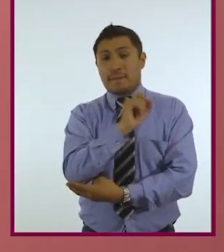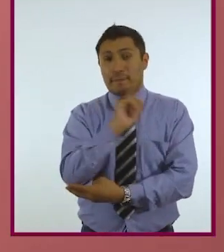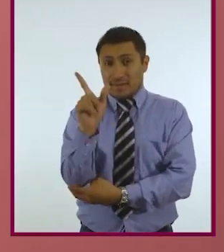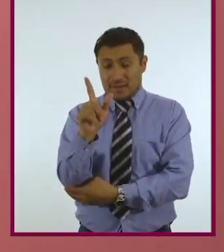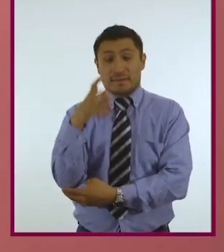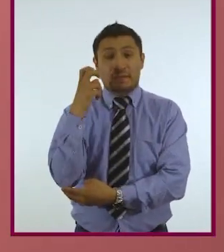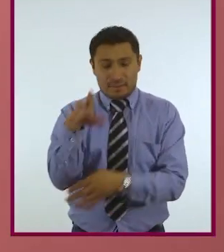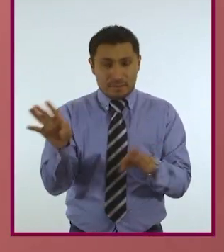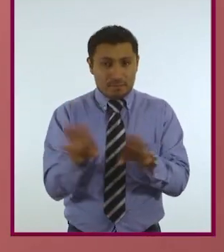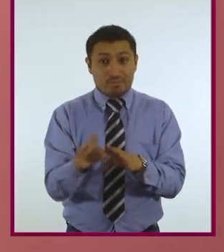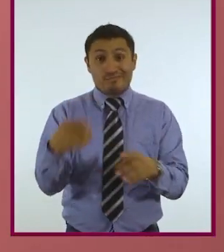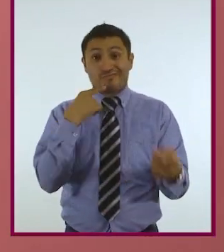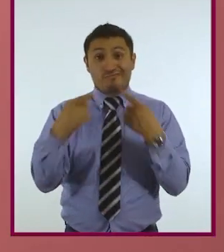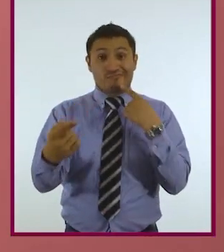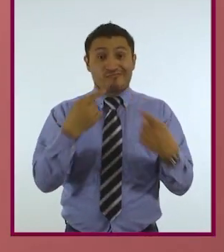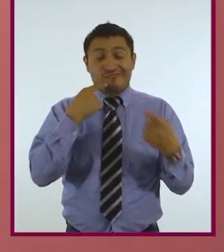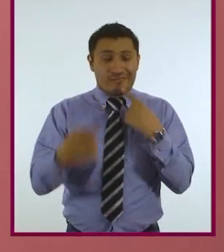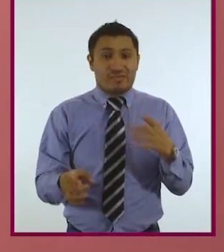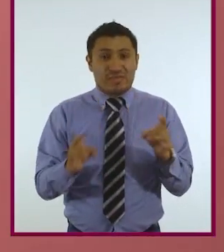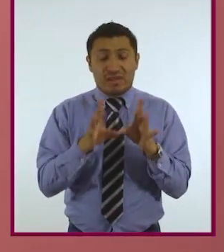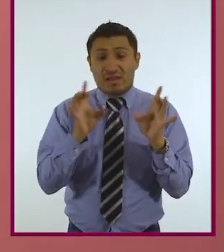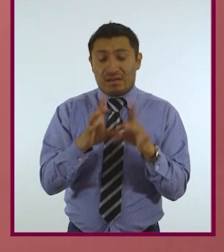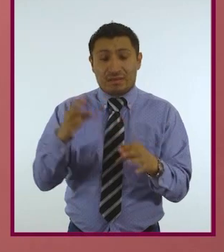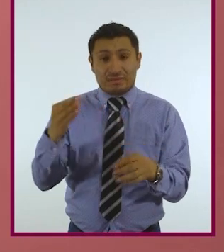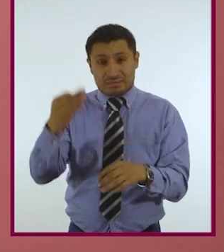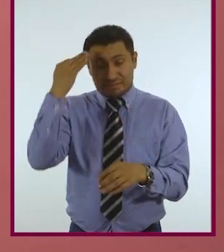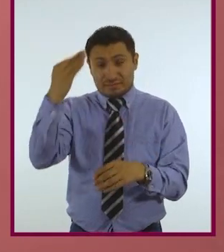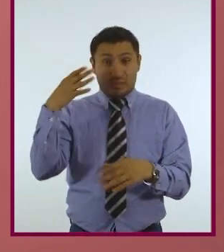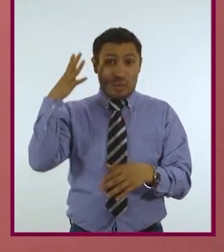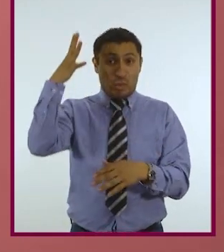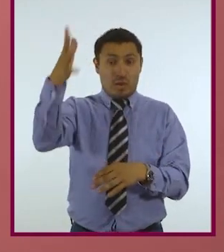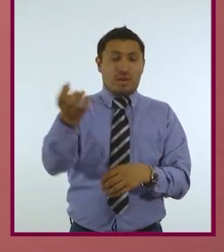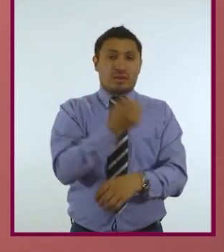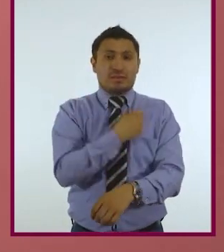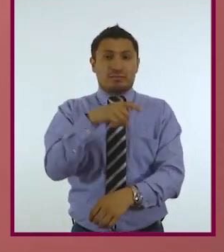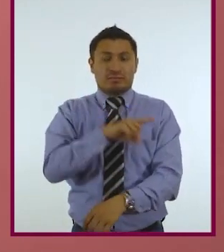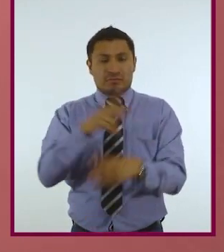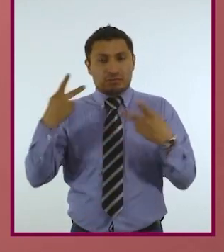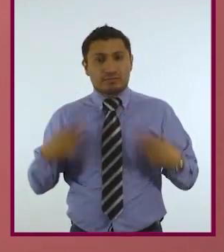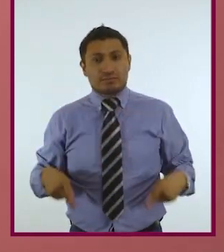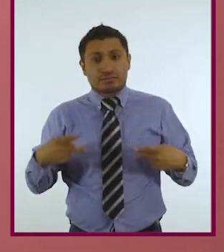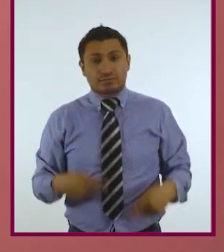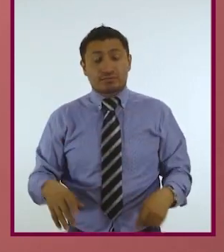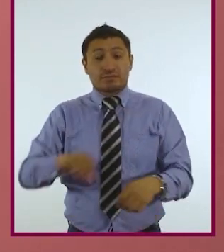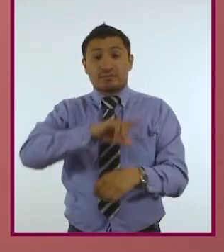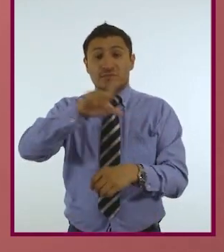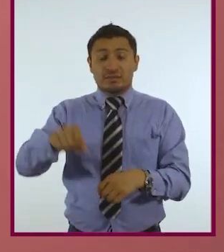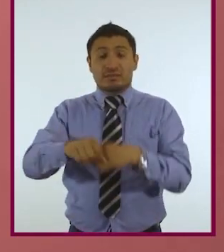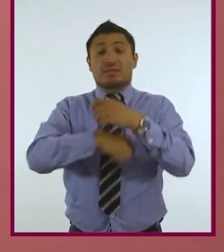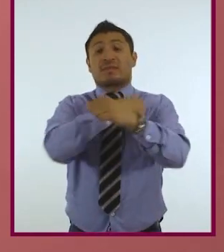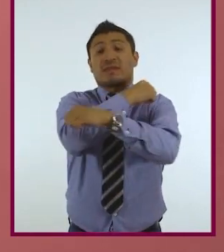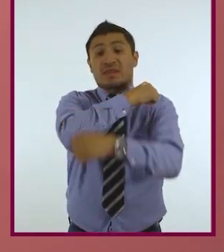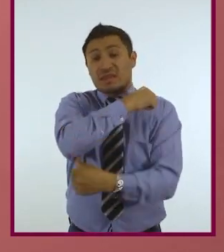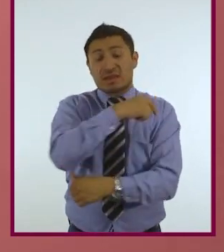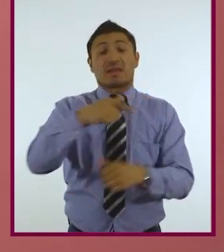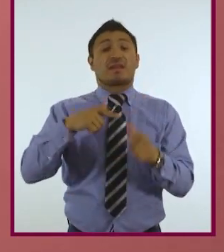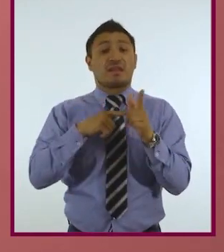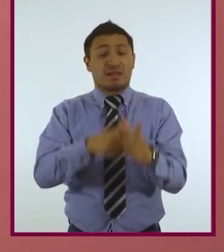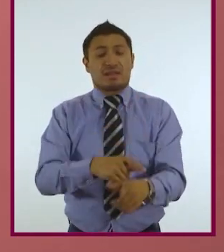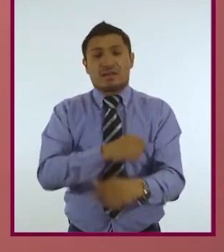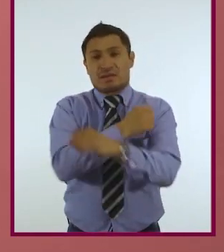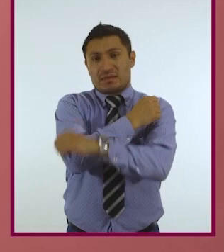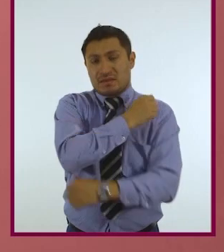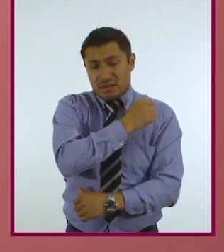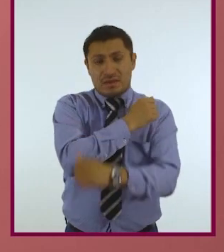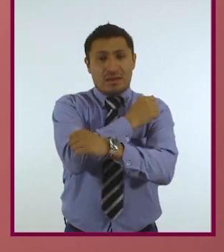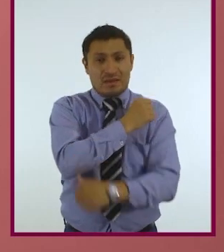Esto ha desatado un debate por las consecuencias a largo plazo en la salud de los lanzadores que, tras la operación, siguen sometiendo a